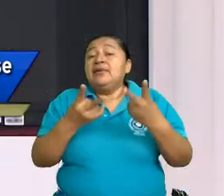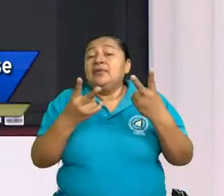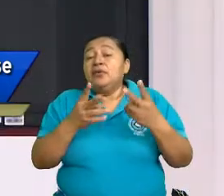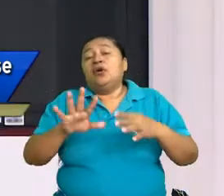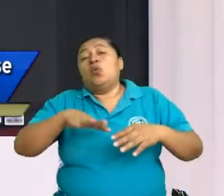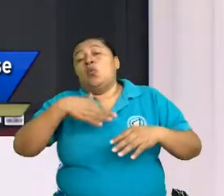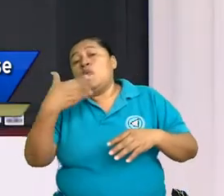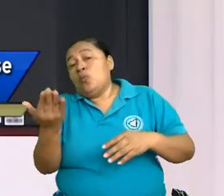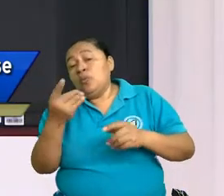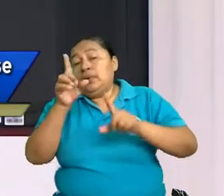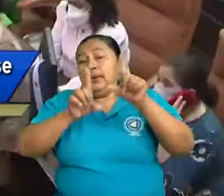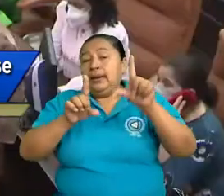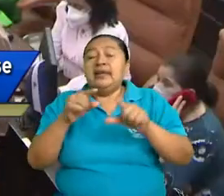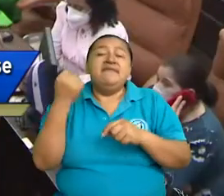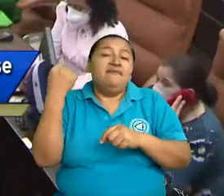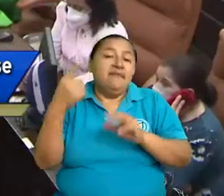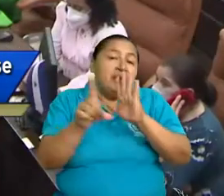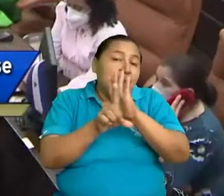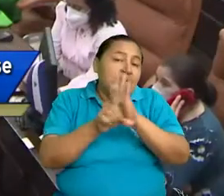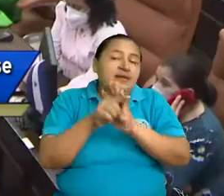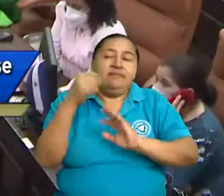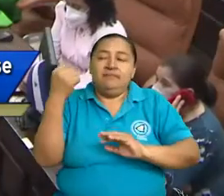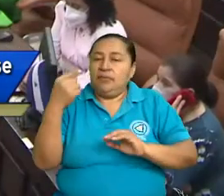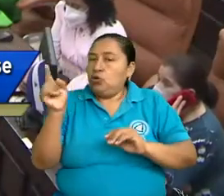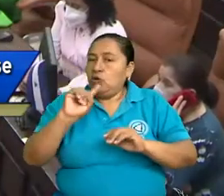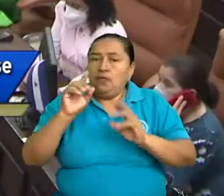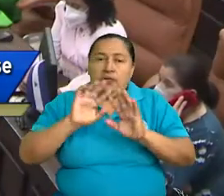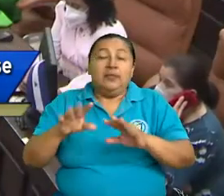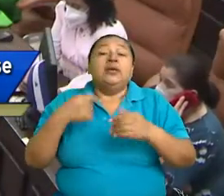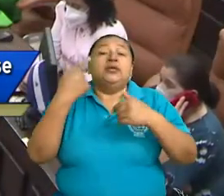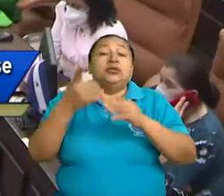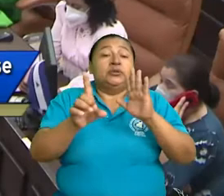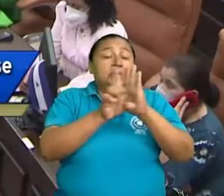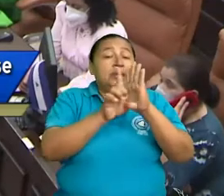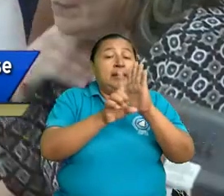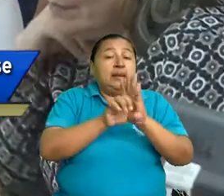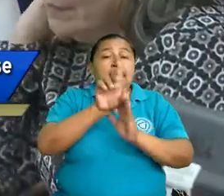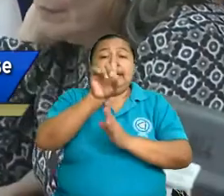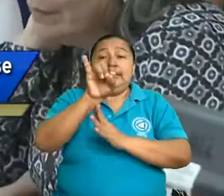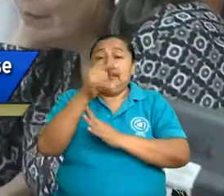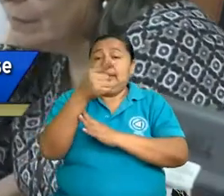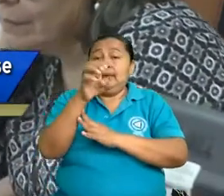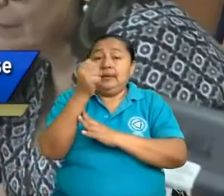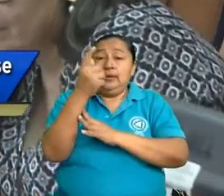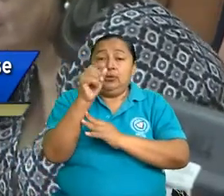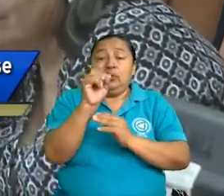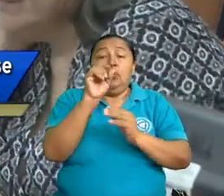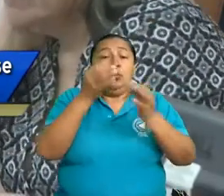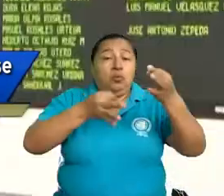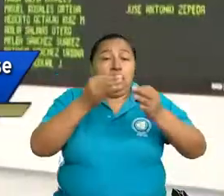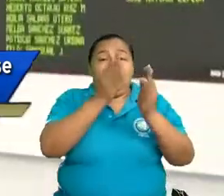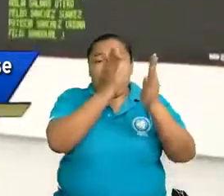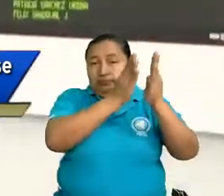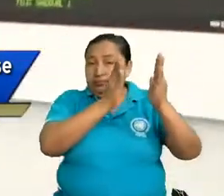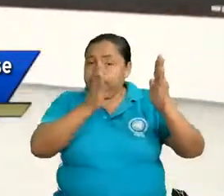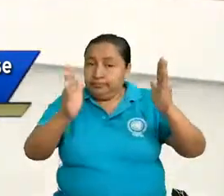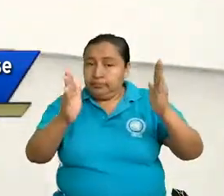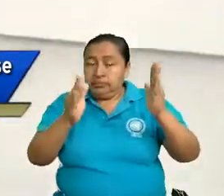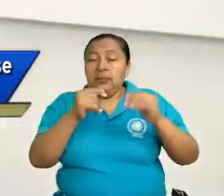están vigentes. La ley del digesto jurídico mandata a la Asamblea Nacional en clasificar